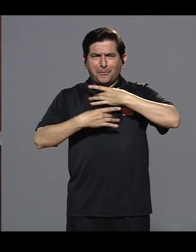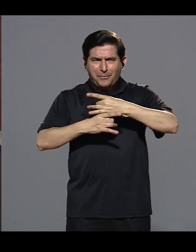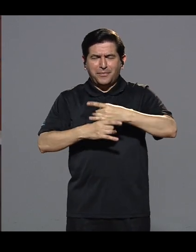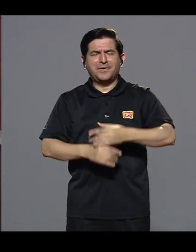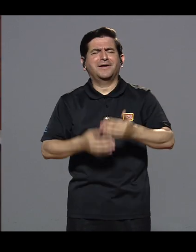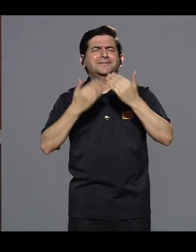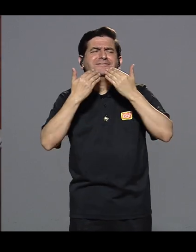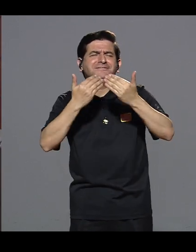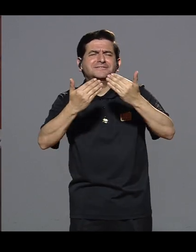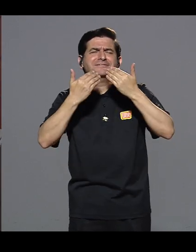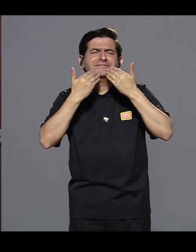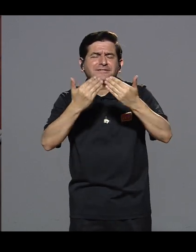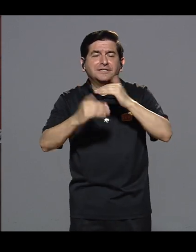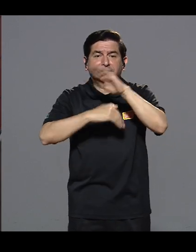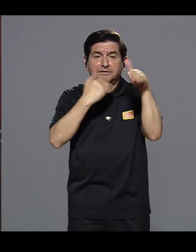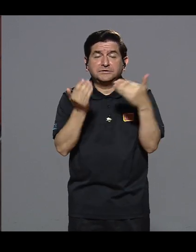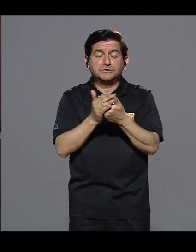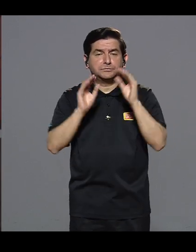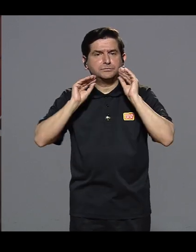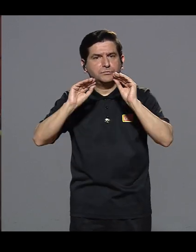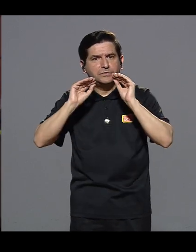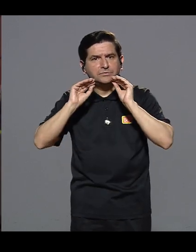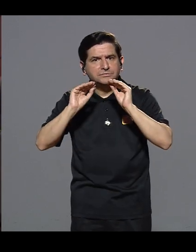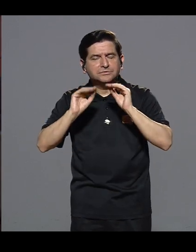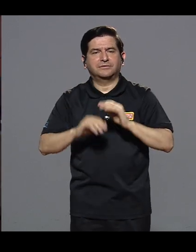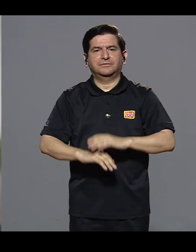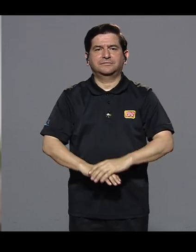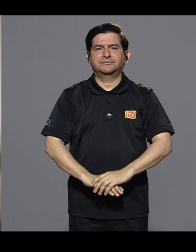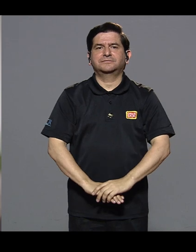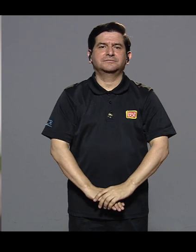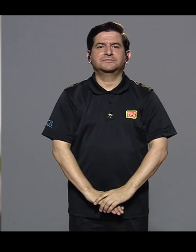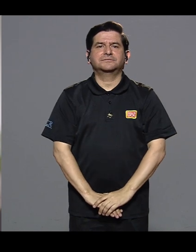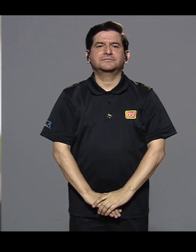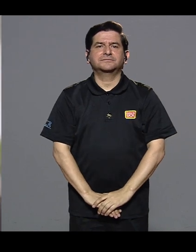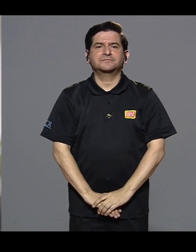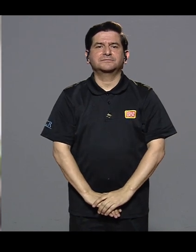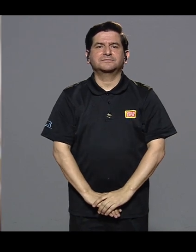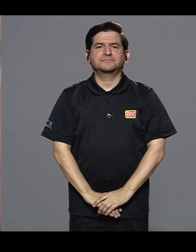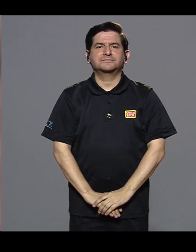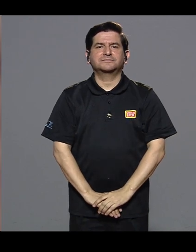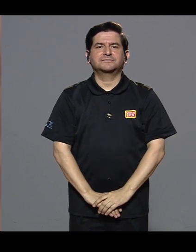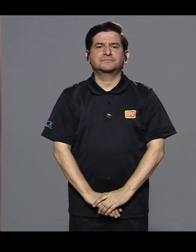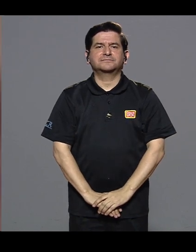como súper entusiasmado y agradecido por todo lo que se le enseña.